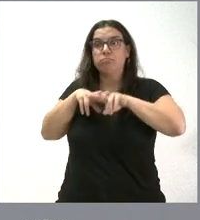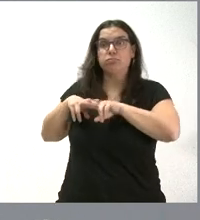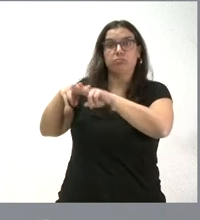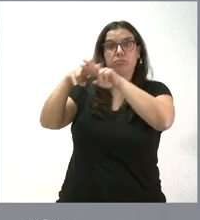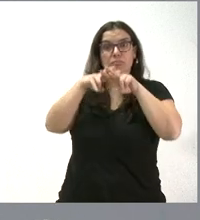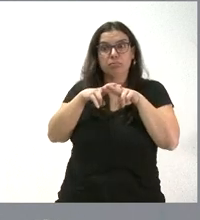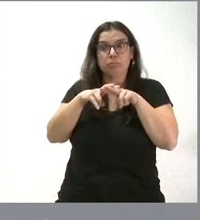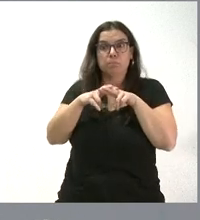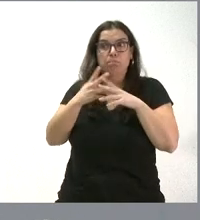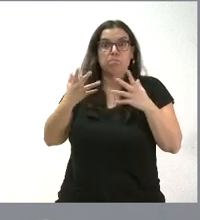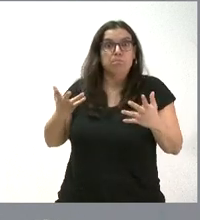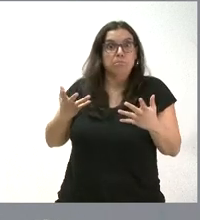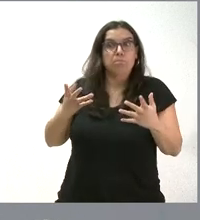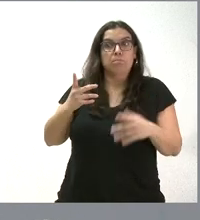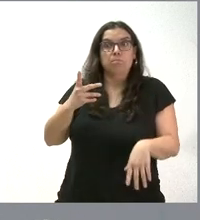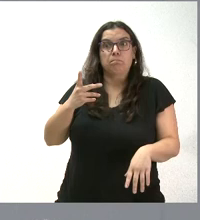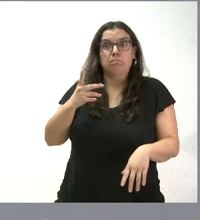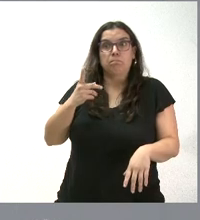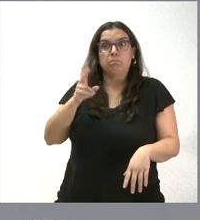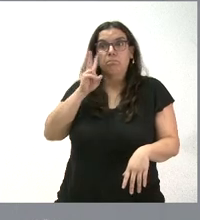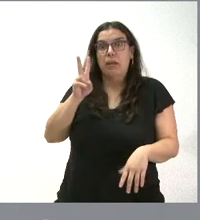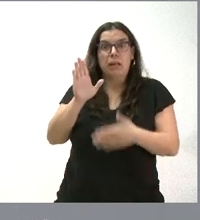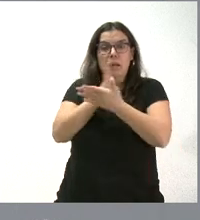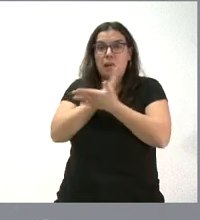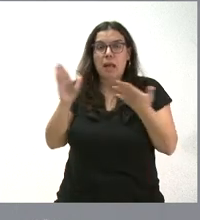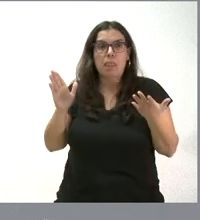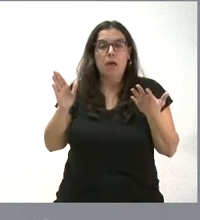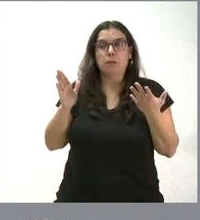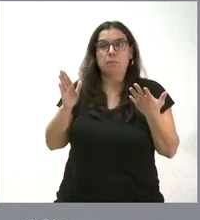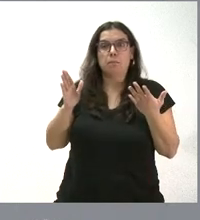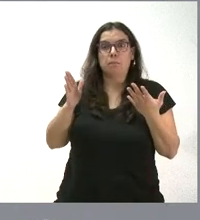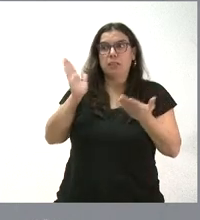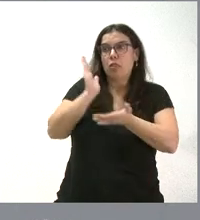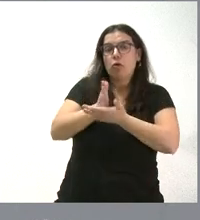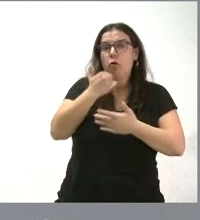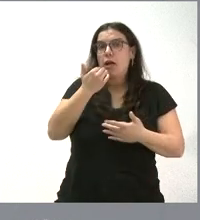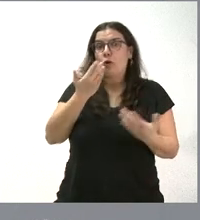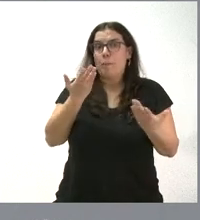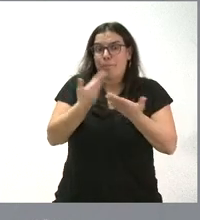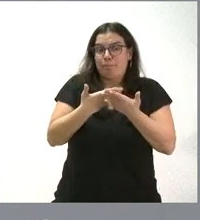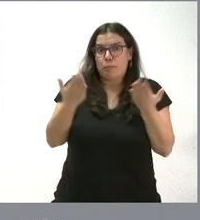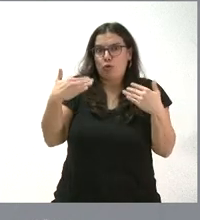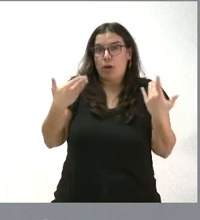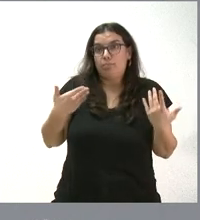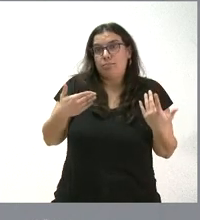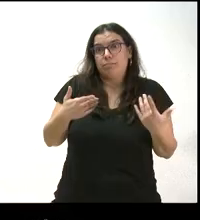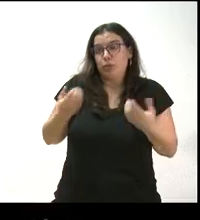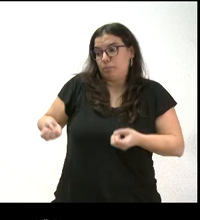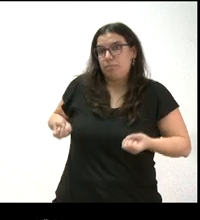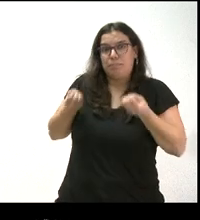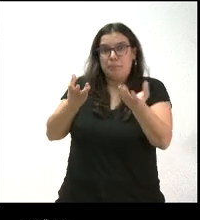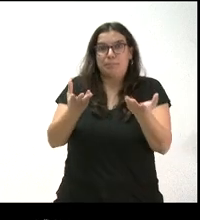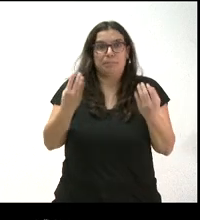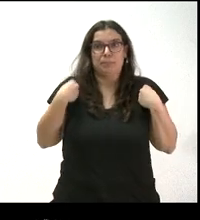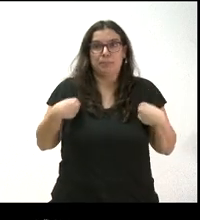explotación y no han detectado indicios que lleven a cabo el procedimiento sancionador. Y esto es lo que les puedo transmitir. Sí, pero